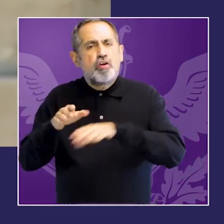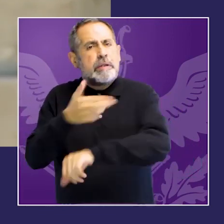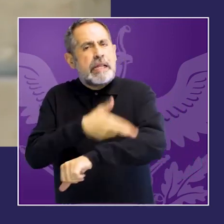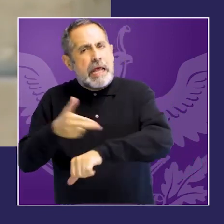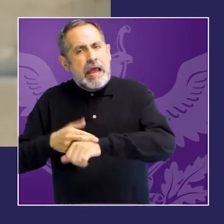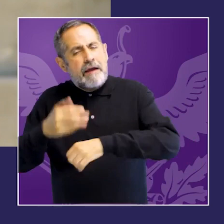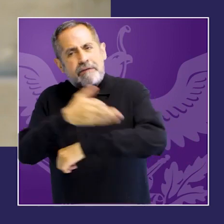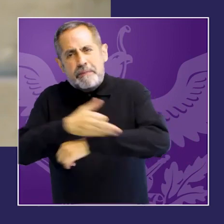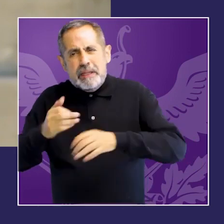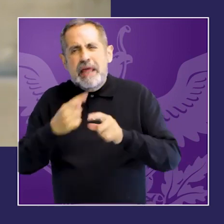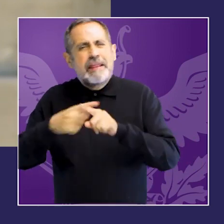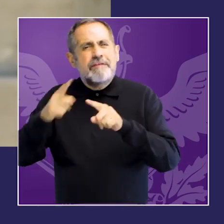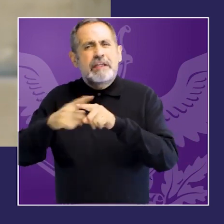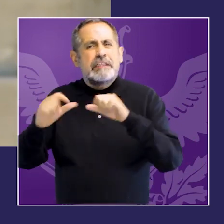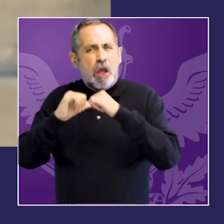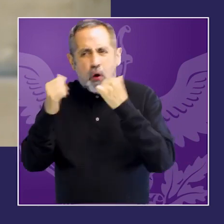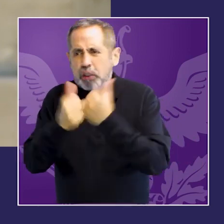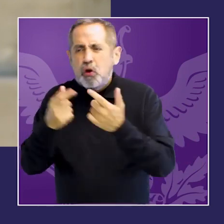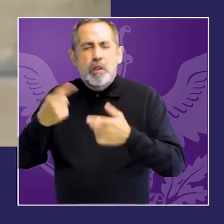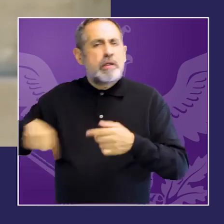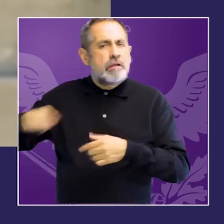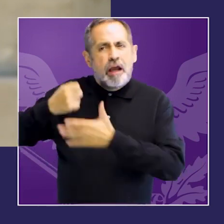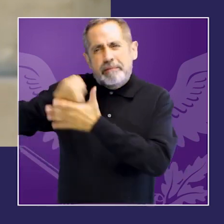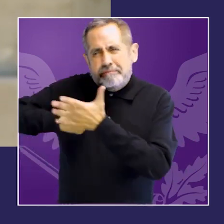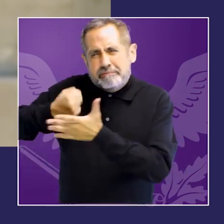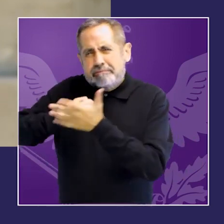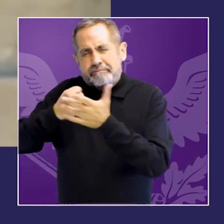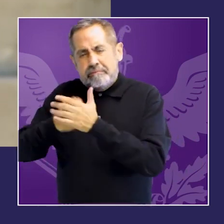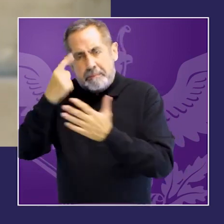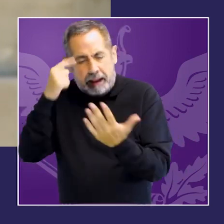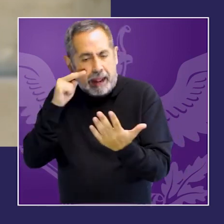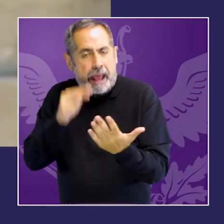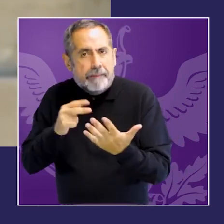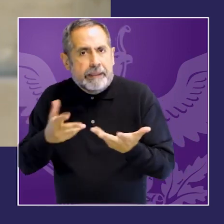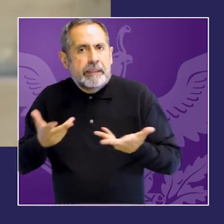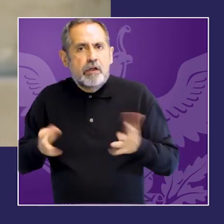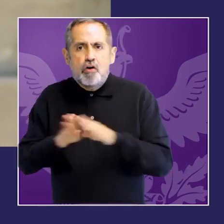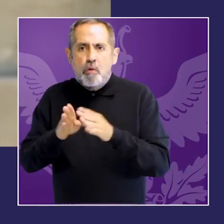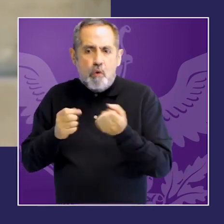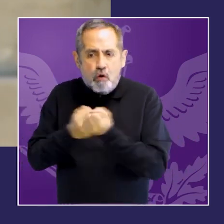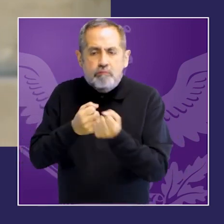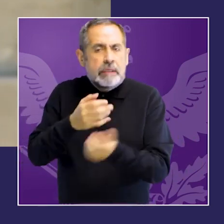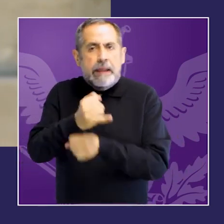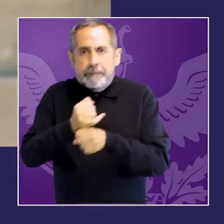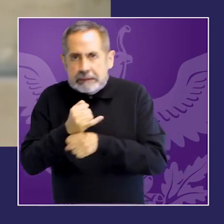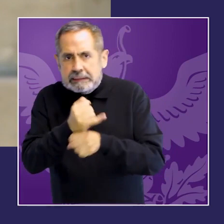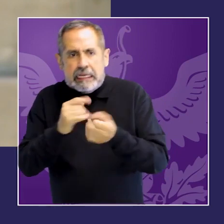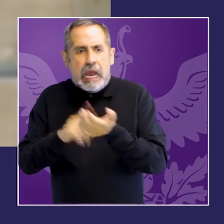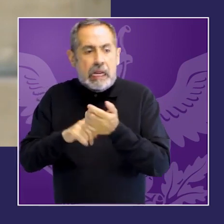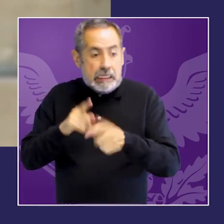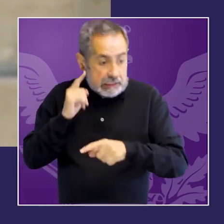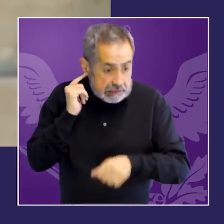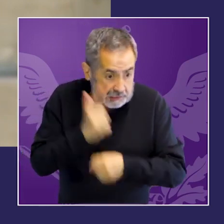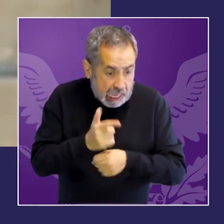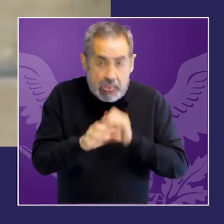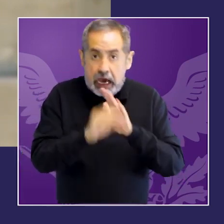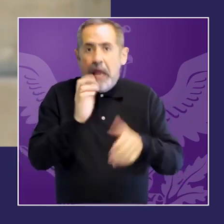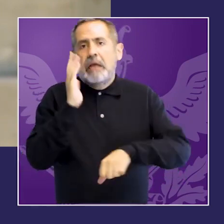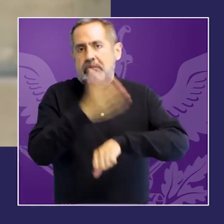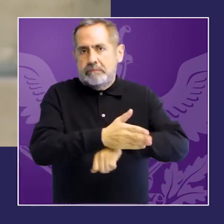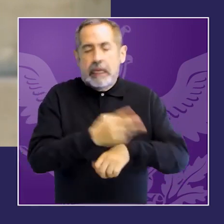cualitativo de la aplicación de los femicidios en estos cuatro países. Entonces, quiero compartir ahora los principales resultados